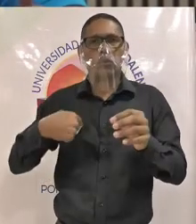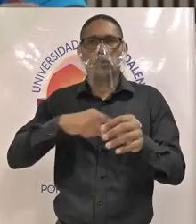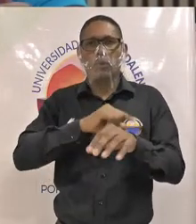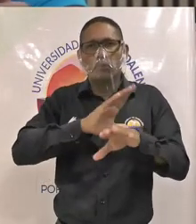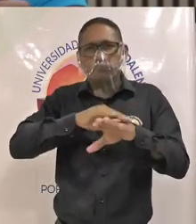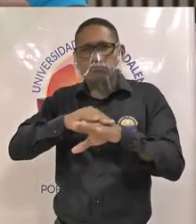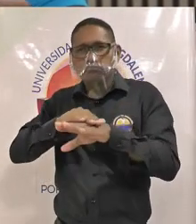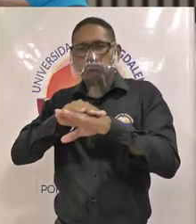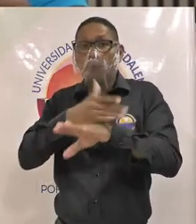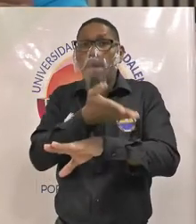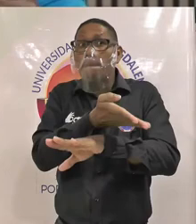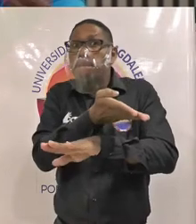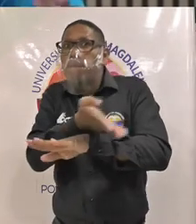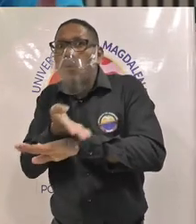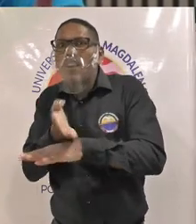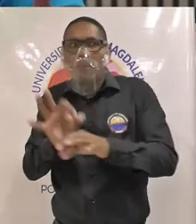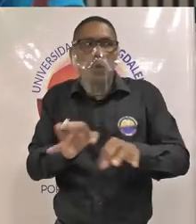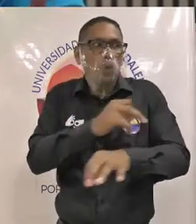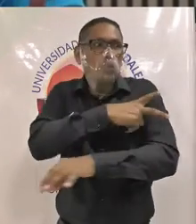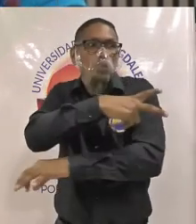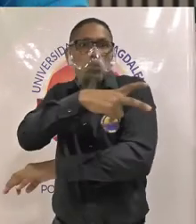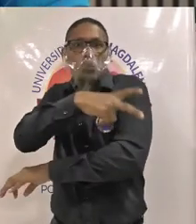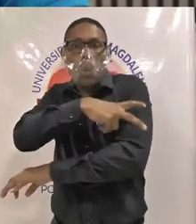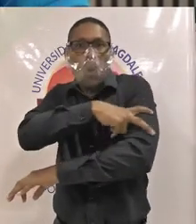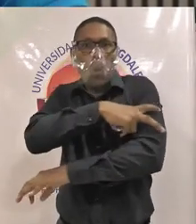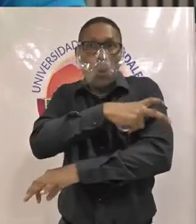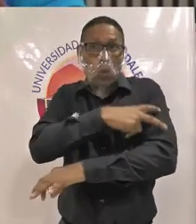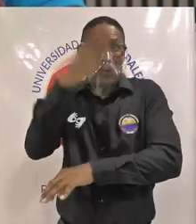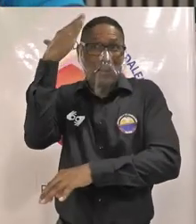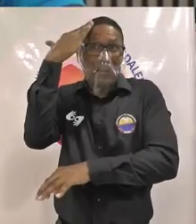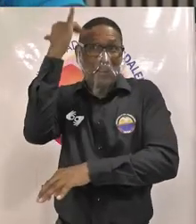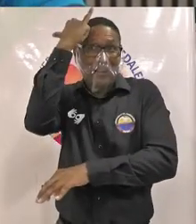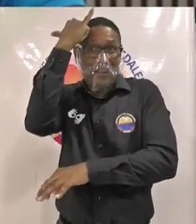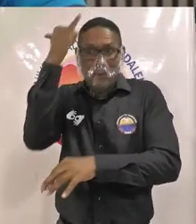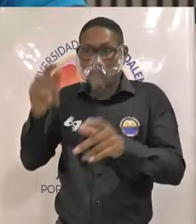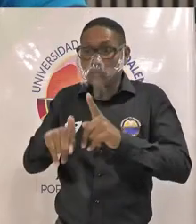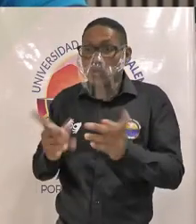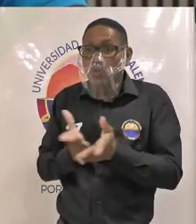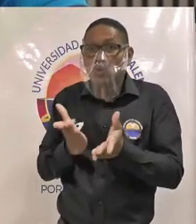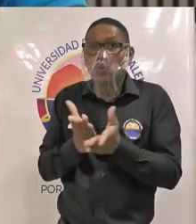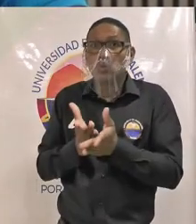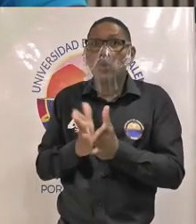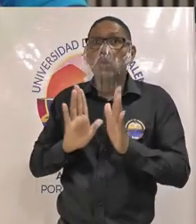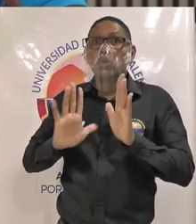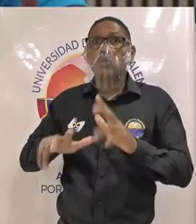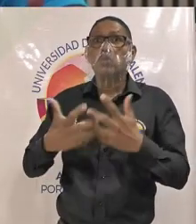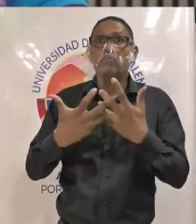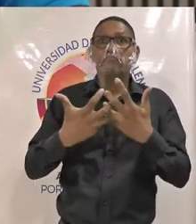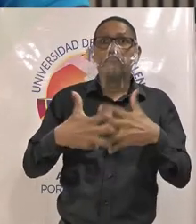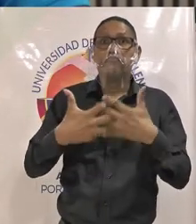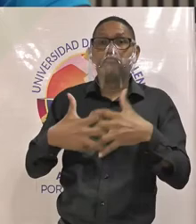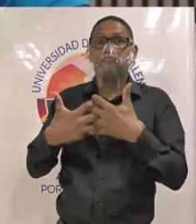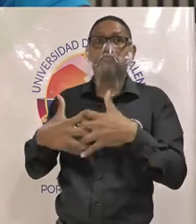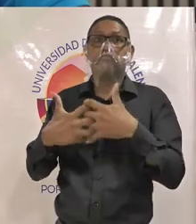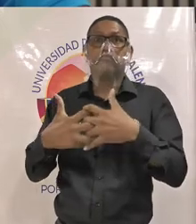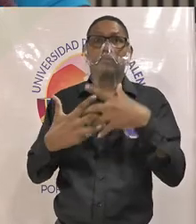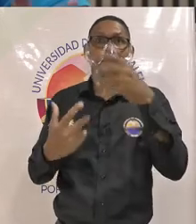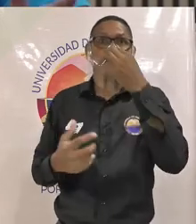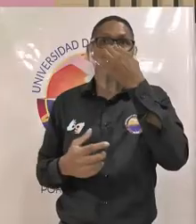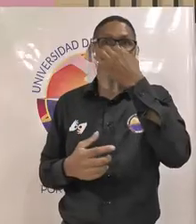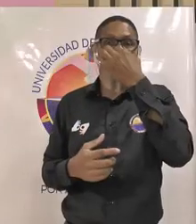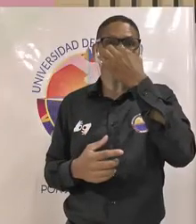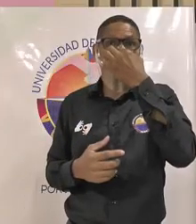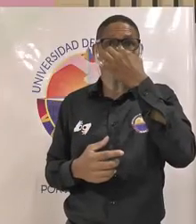las tutorías académicas por parte de los estudiantes de ciencias empresariales cumplido muchas gracias